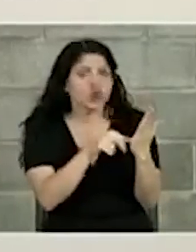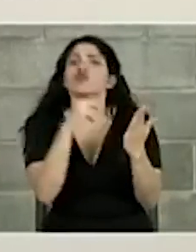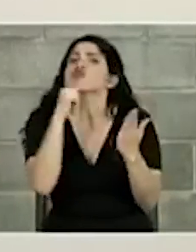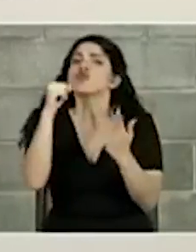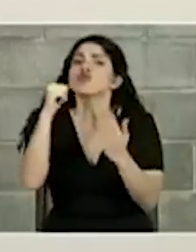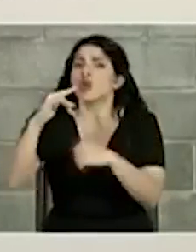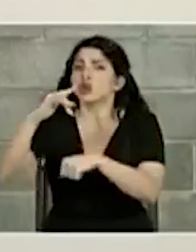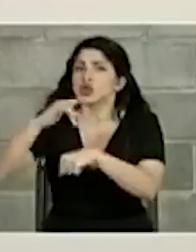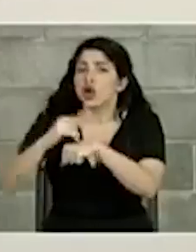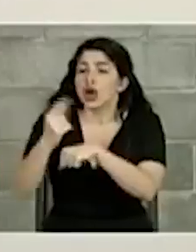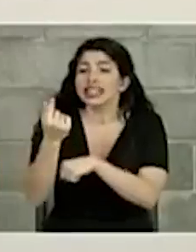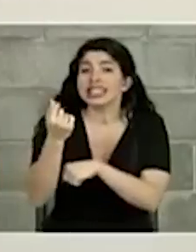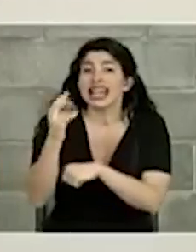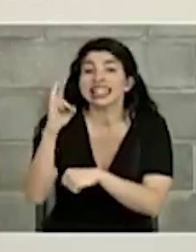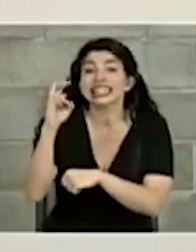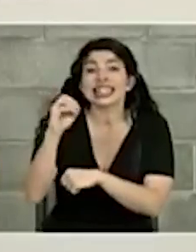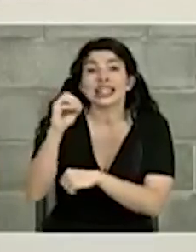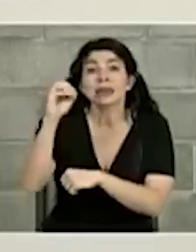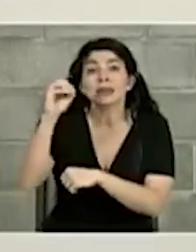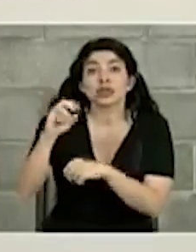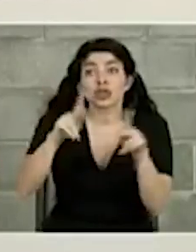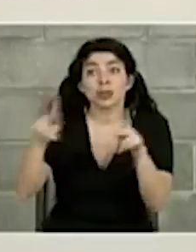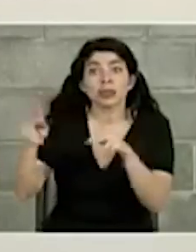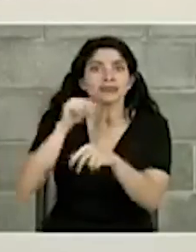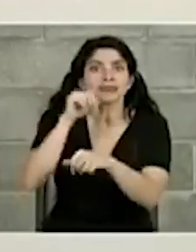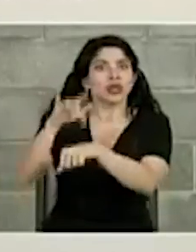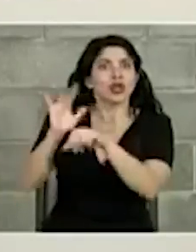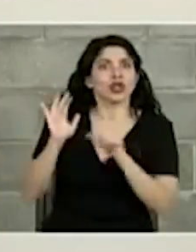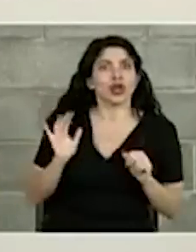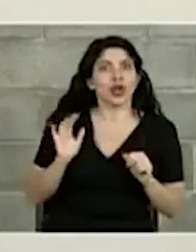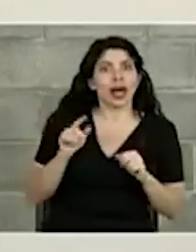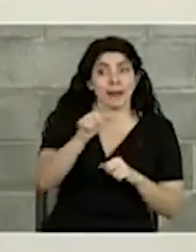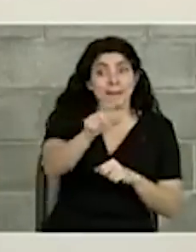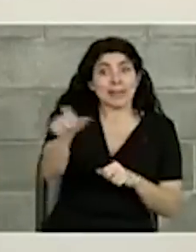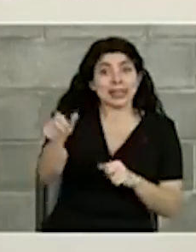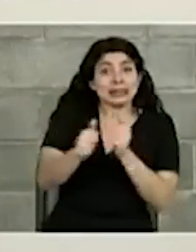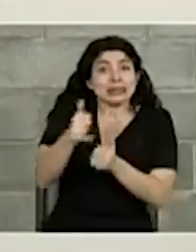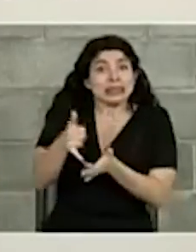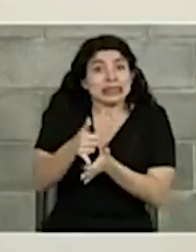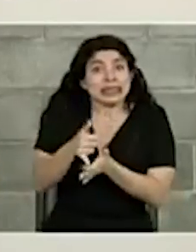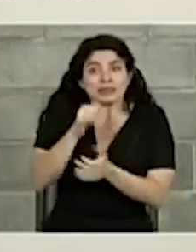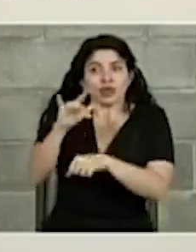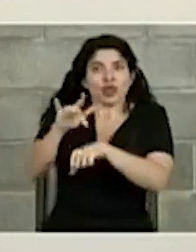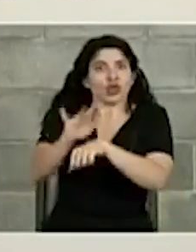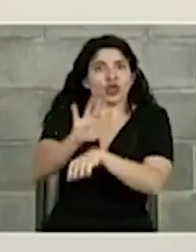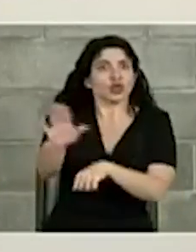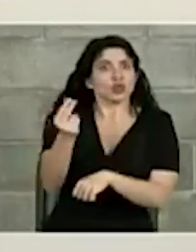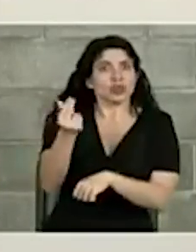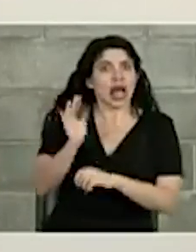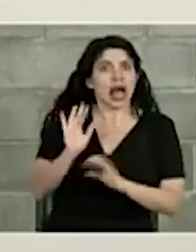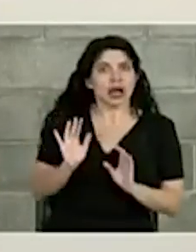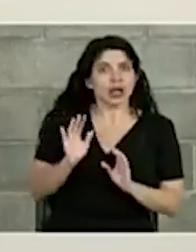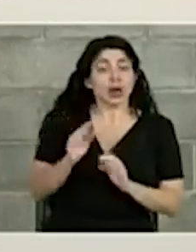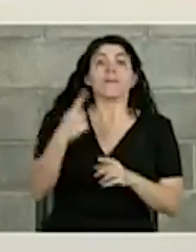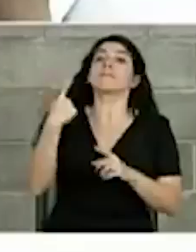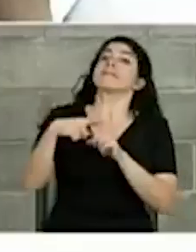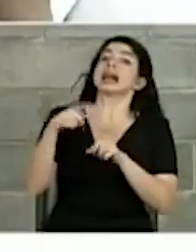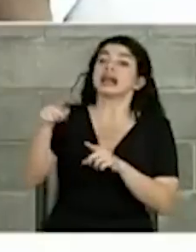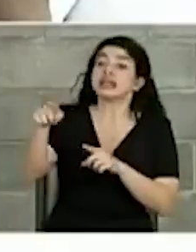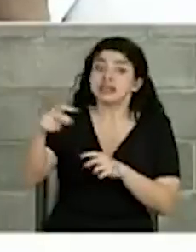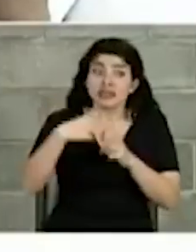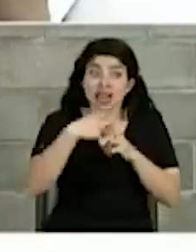salarios del 70% de la población la más vulnerable no lo toca y devuelve la